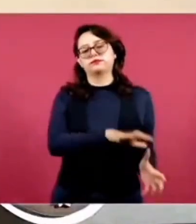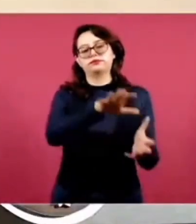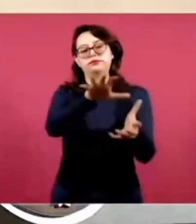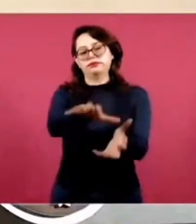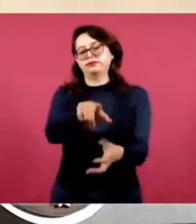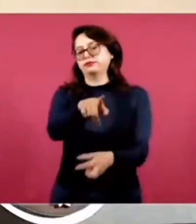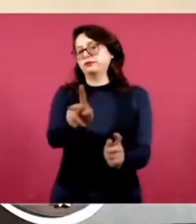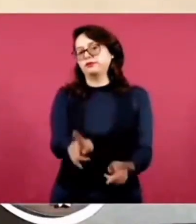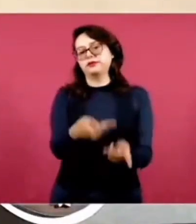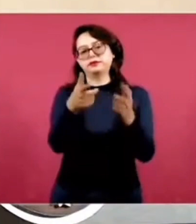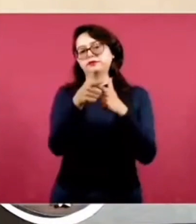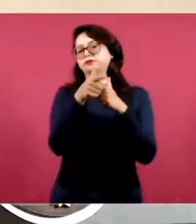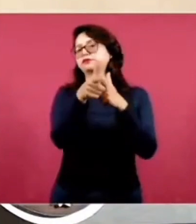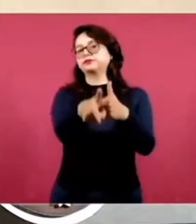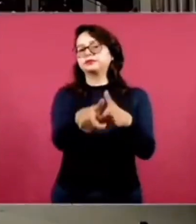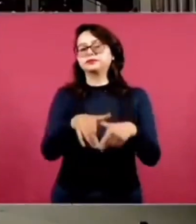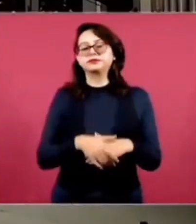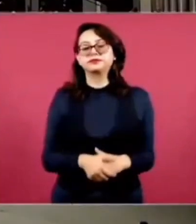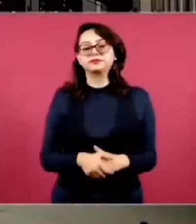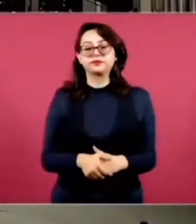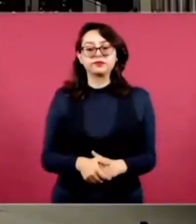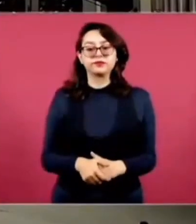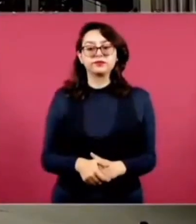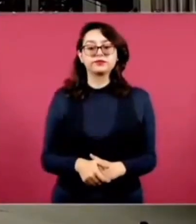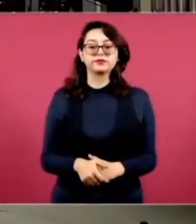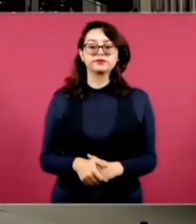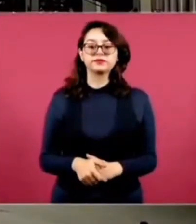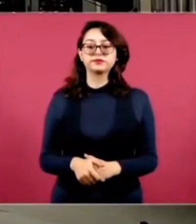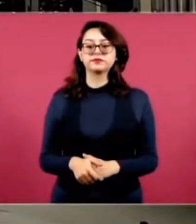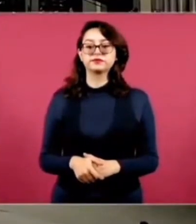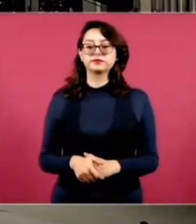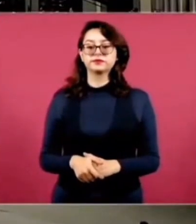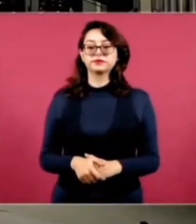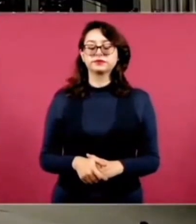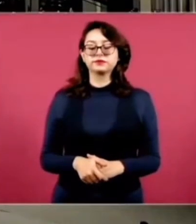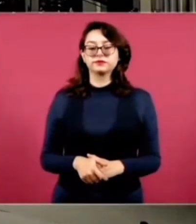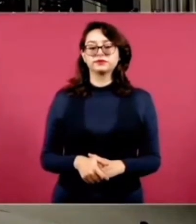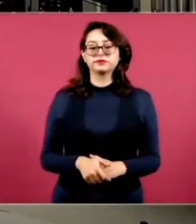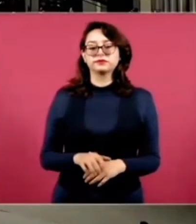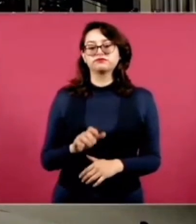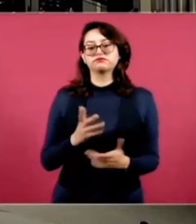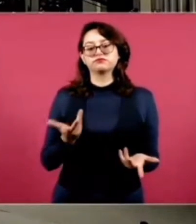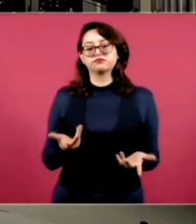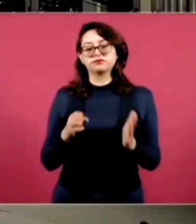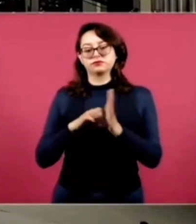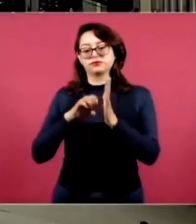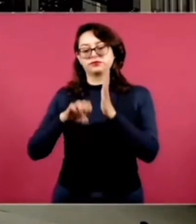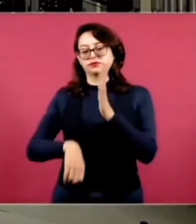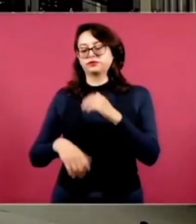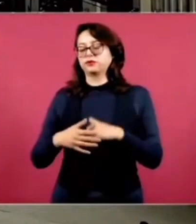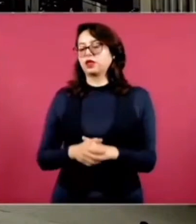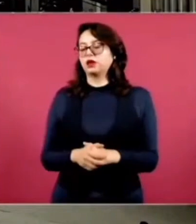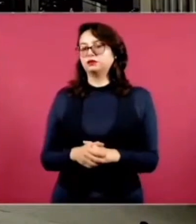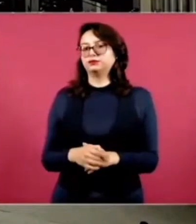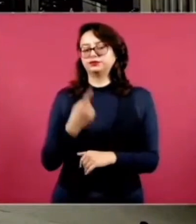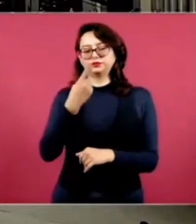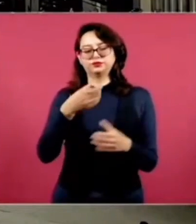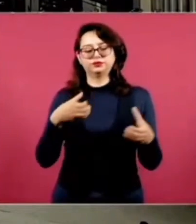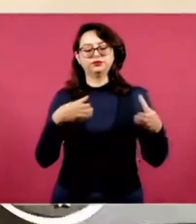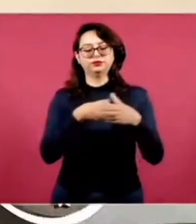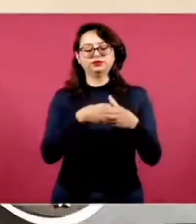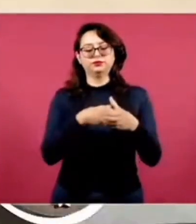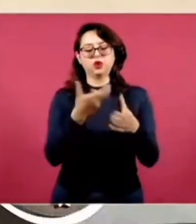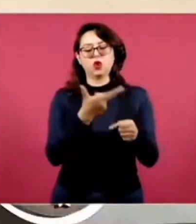mesas, aprovechando ahora, que, por ejemplo, una tiene que ver con la construcción de nuevos hospitales,